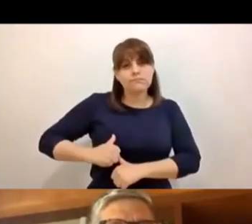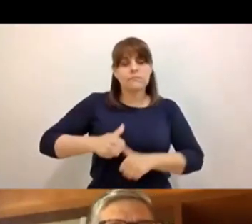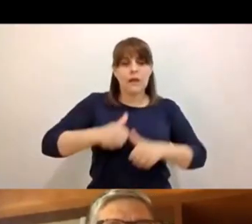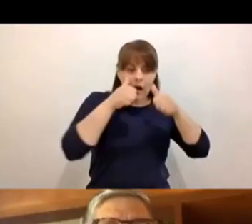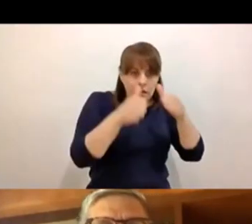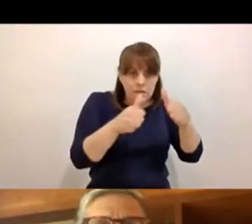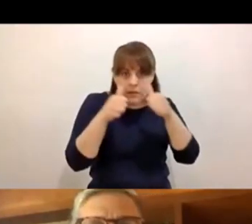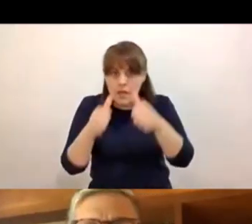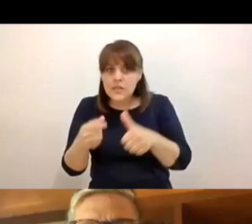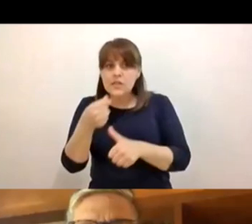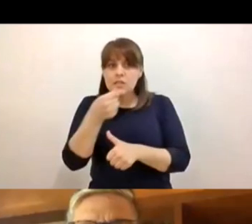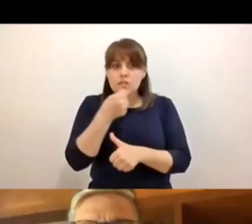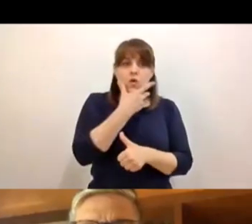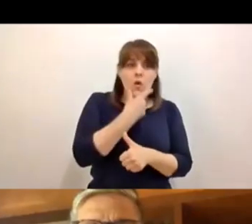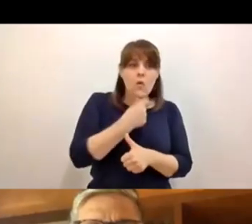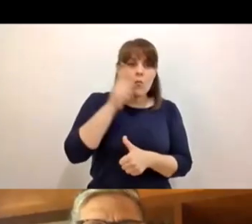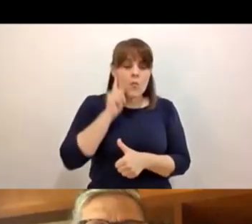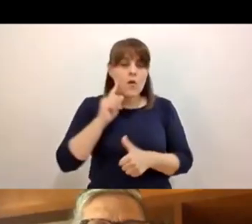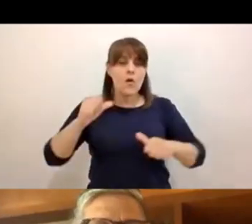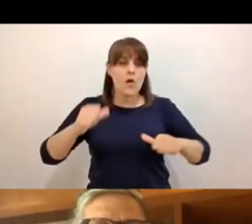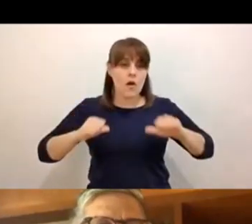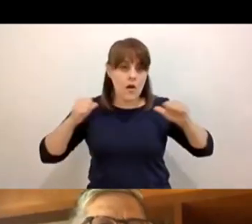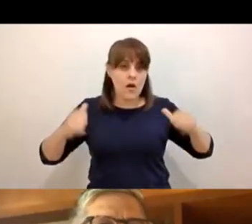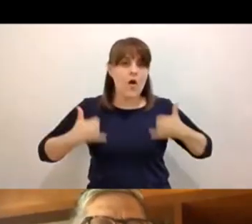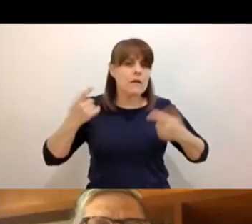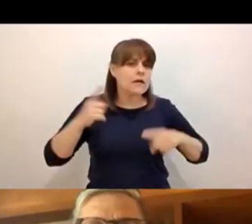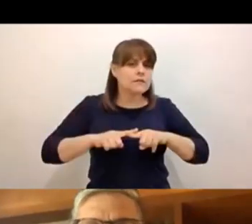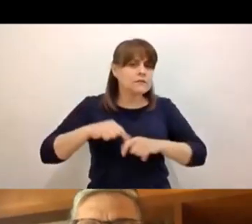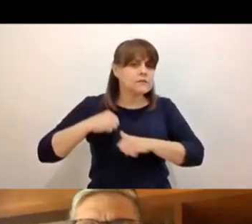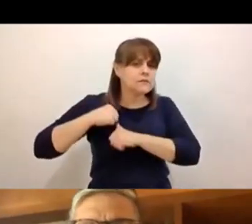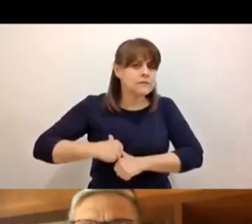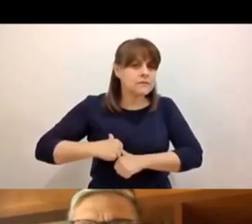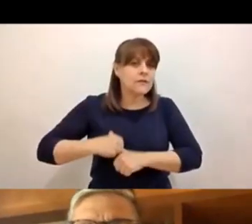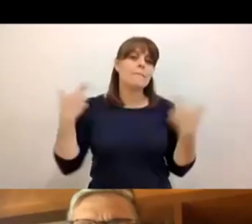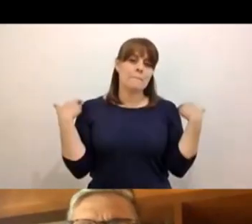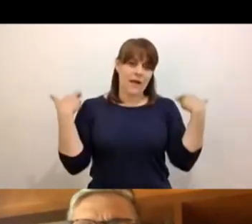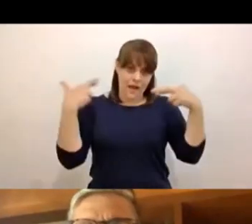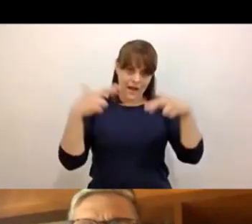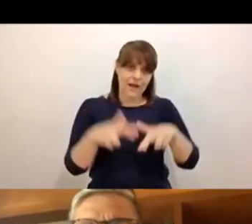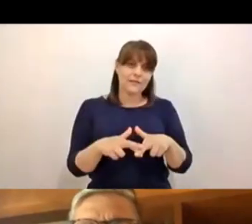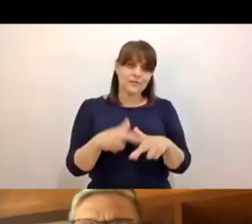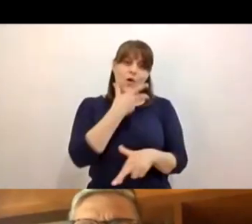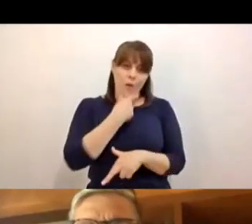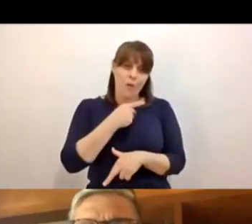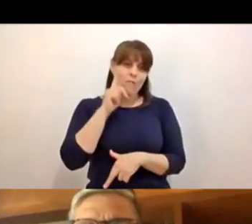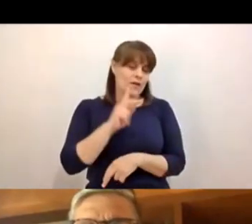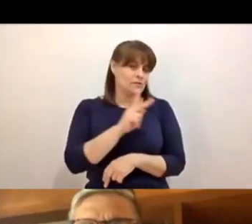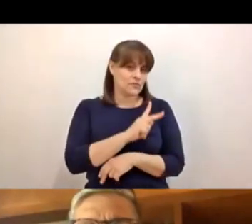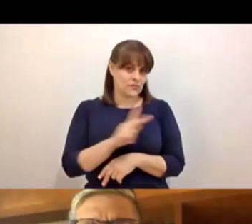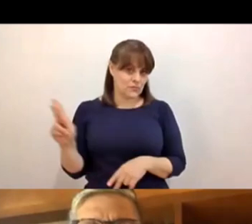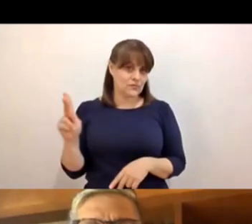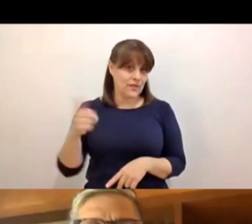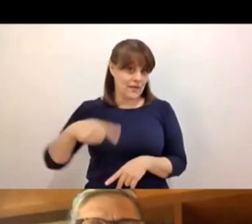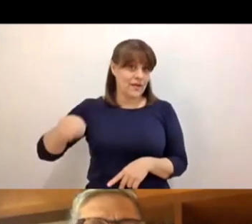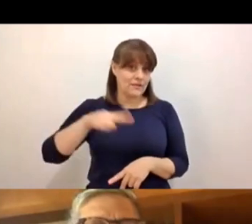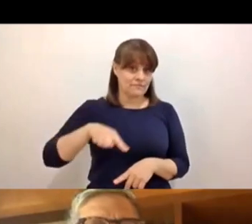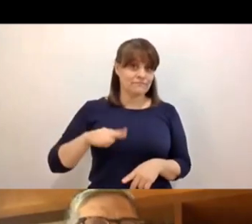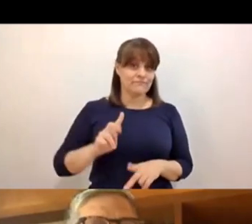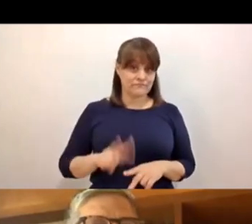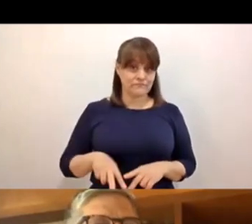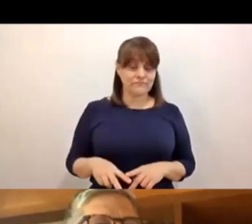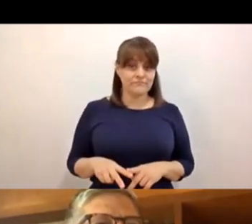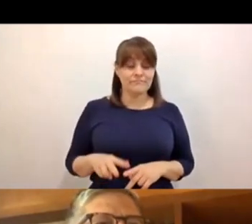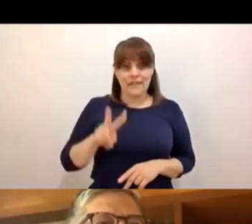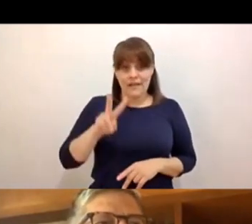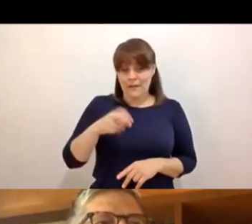sus adolescentes, de sus jóvenes, fueron nuestras maestras y maestros. Mi amplísimo